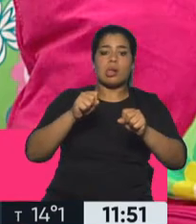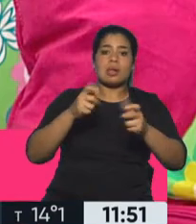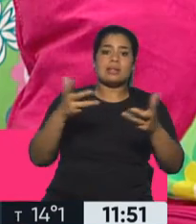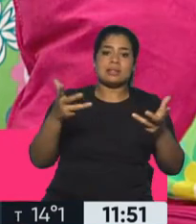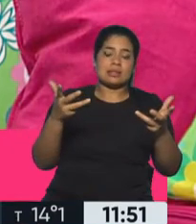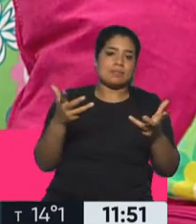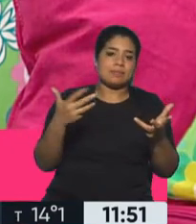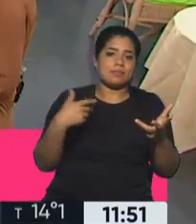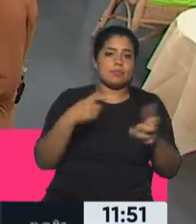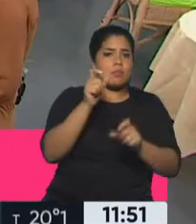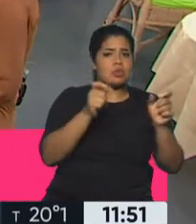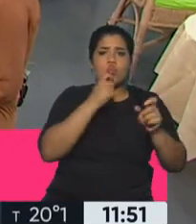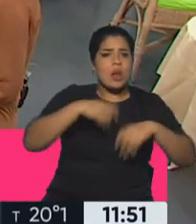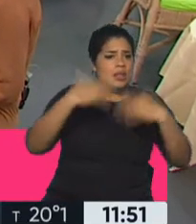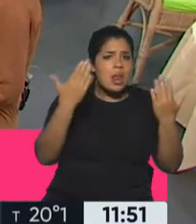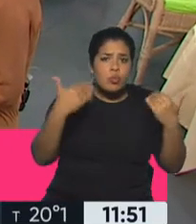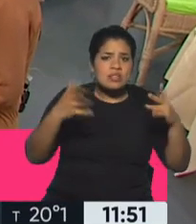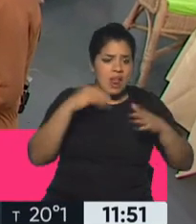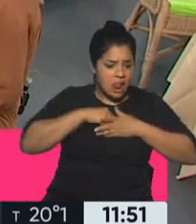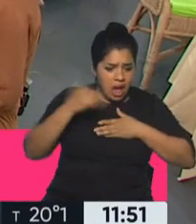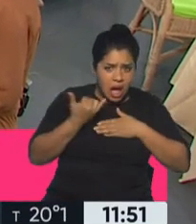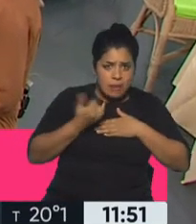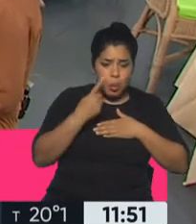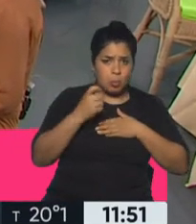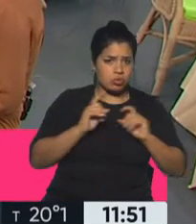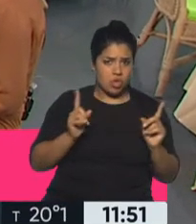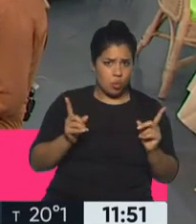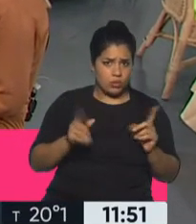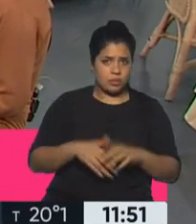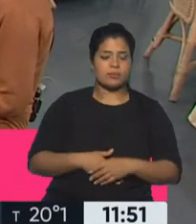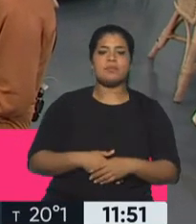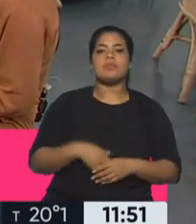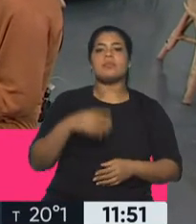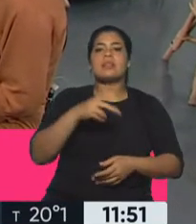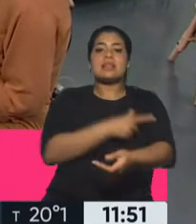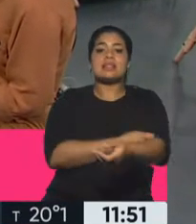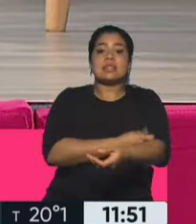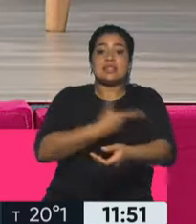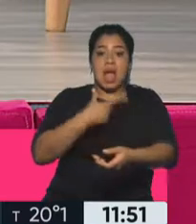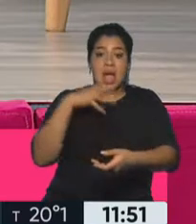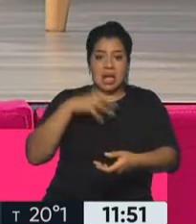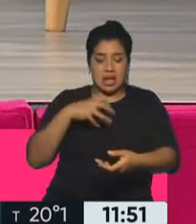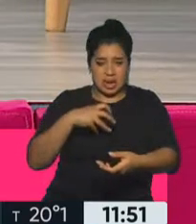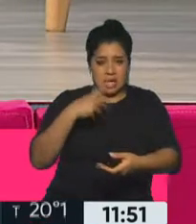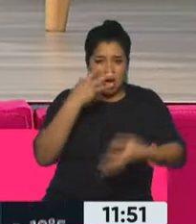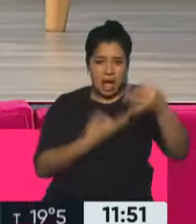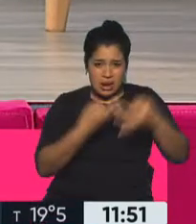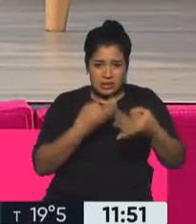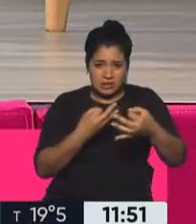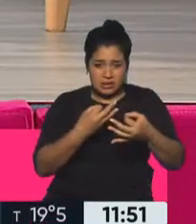o sea, cualquiera puede tenerlo, cualquiera de lo puede tener y no nos enteramos. Y el análisis de sangre que vos tenés que pedirle a un médico para saber,